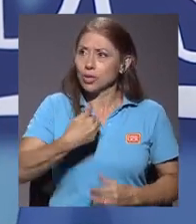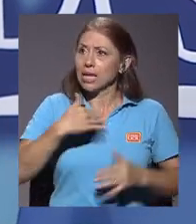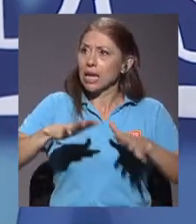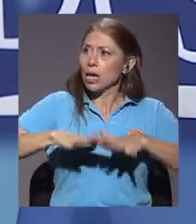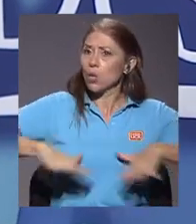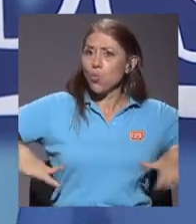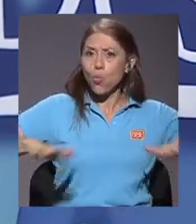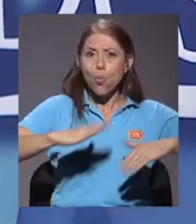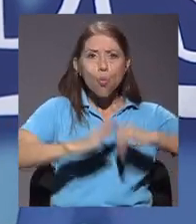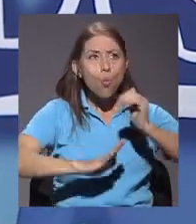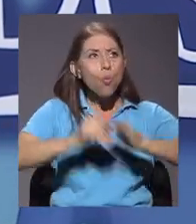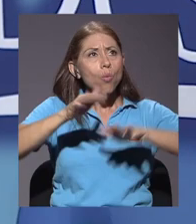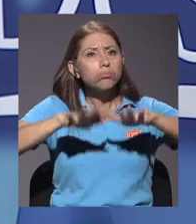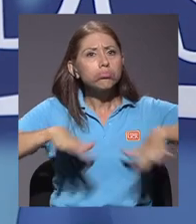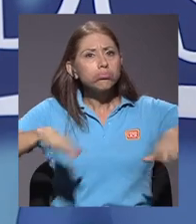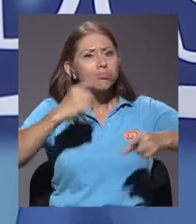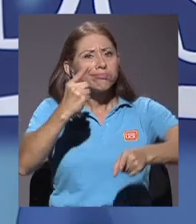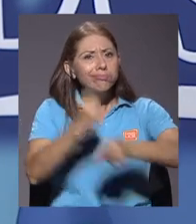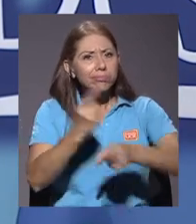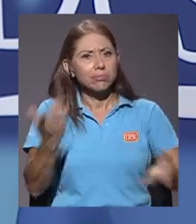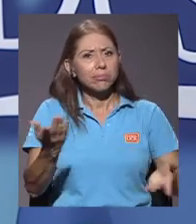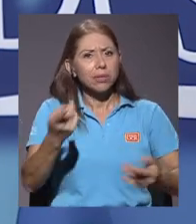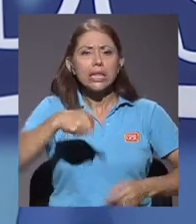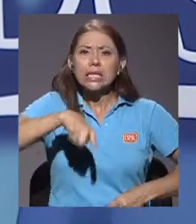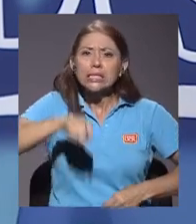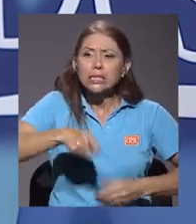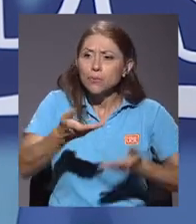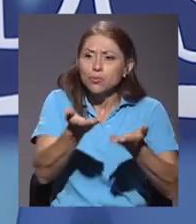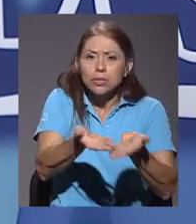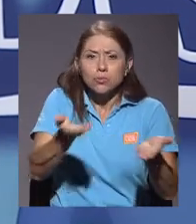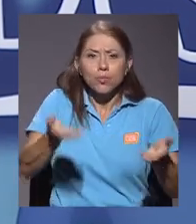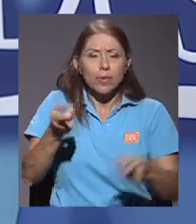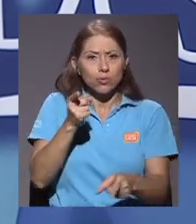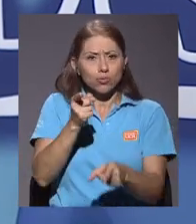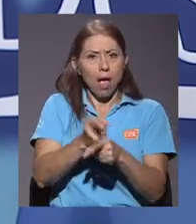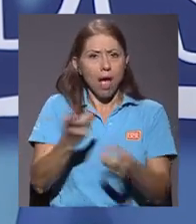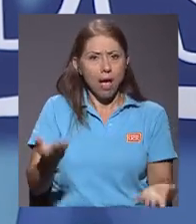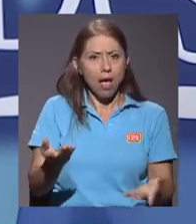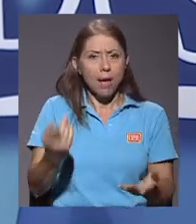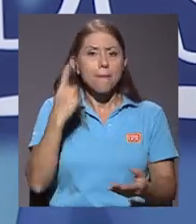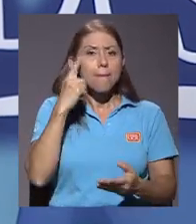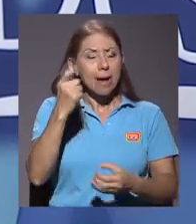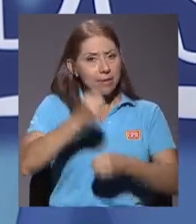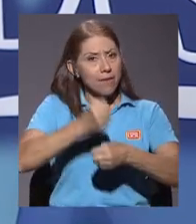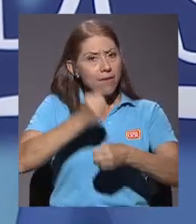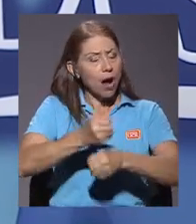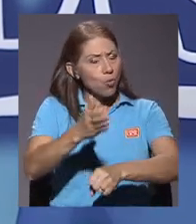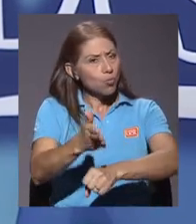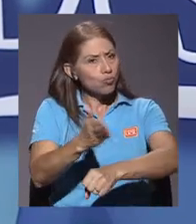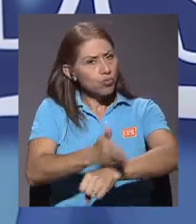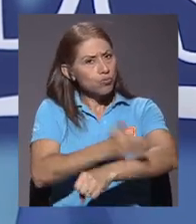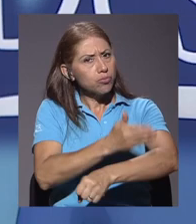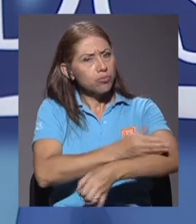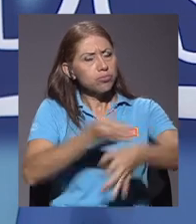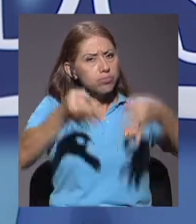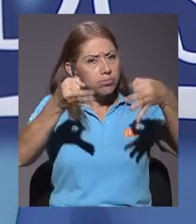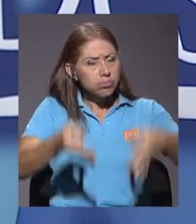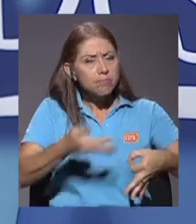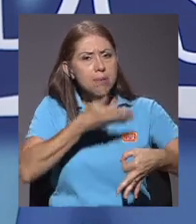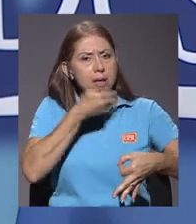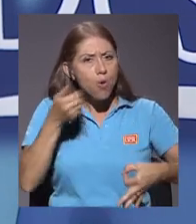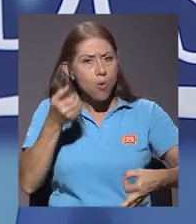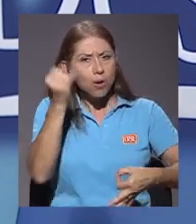infraestructura adecuada, requerimos tener instrumentos adecuados para hacer de la mejor manera nuestro arte.